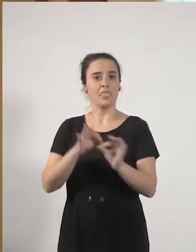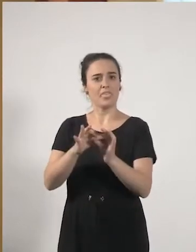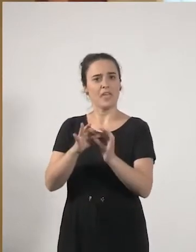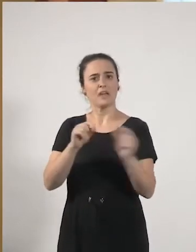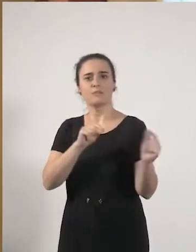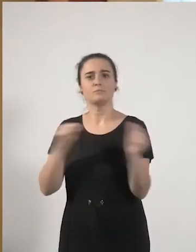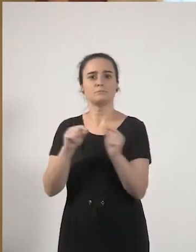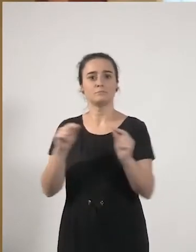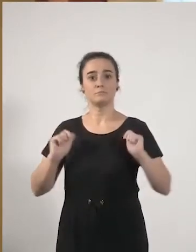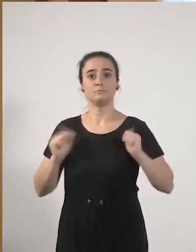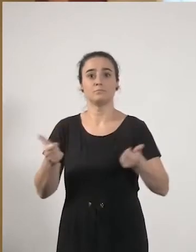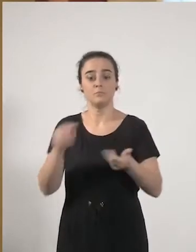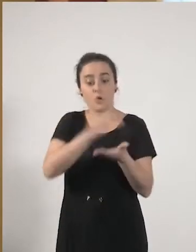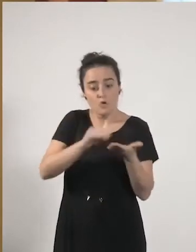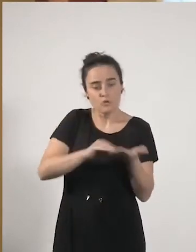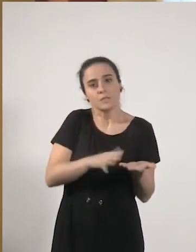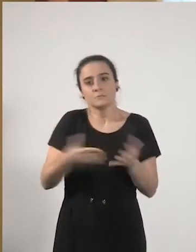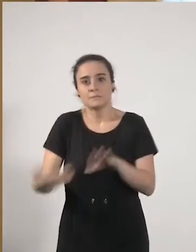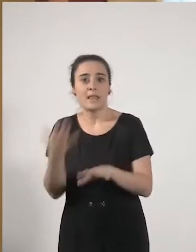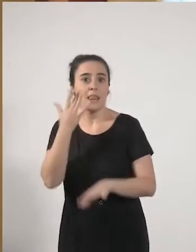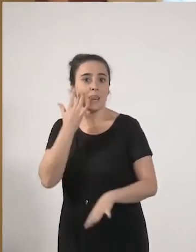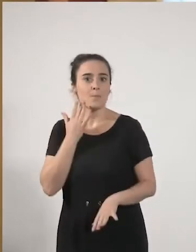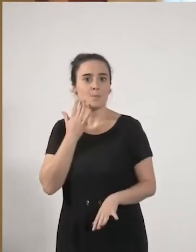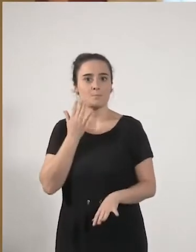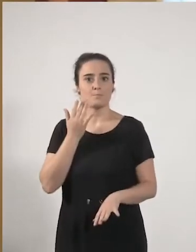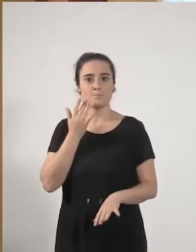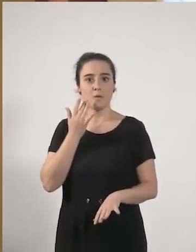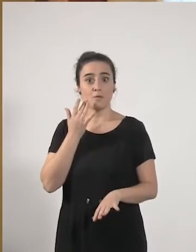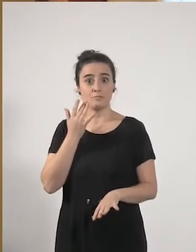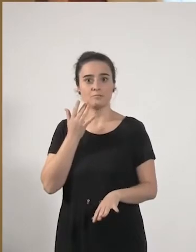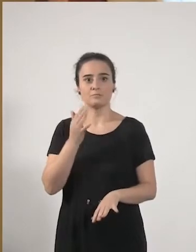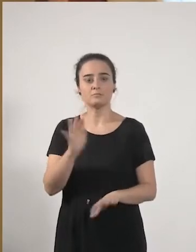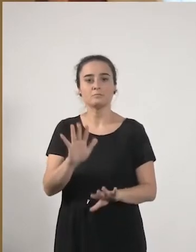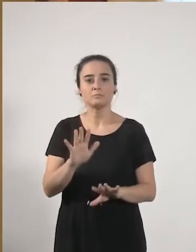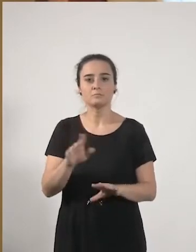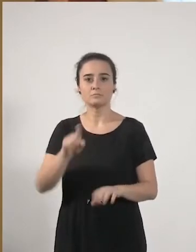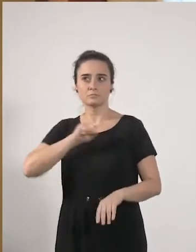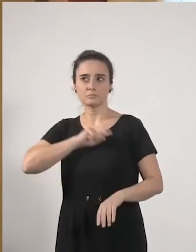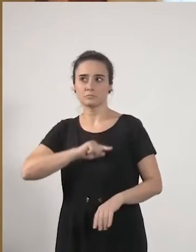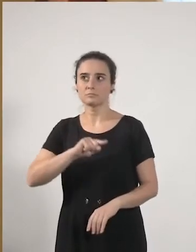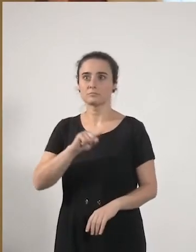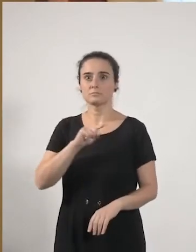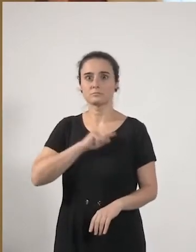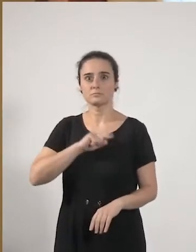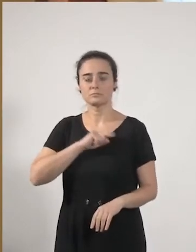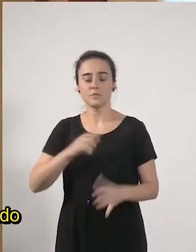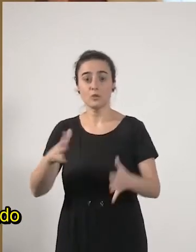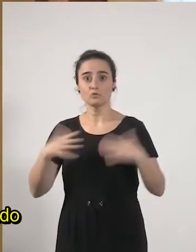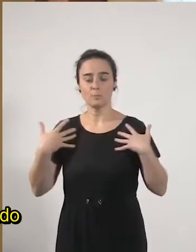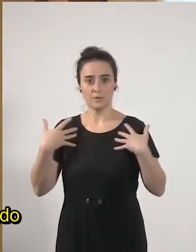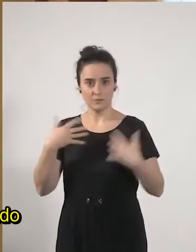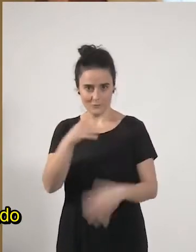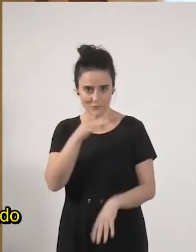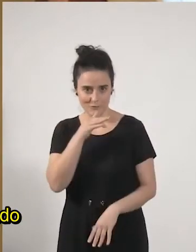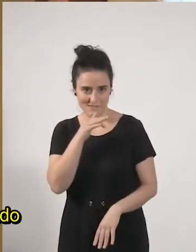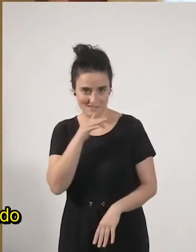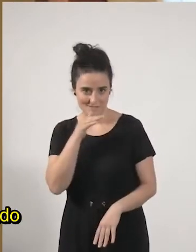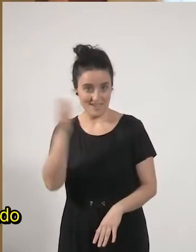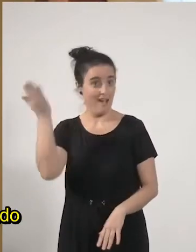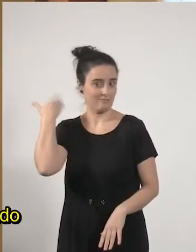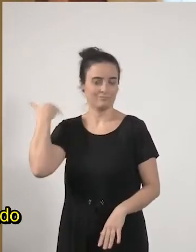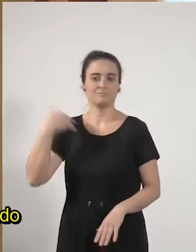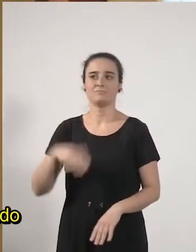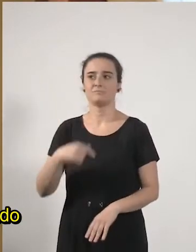para pasar a limpio, todavia era mayoritaria la sensación de sorpresa. Creo que no me equivoco